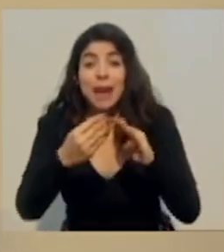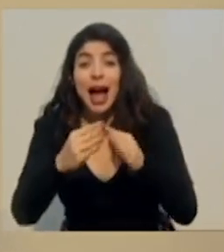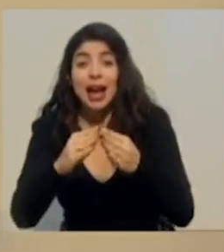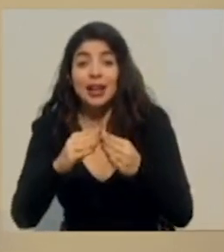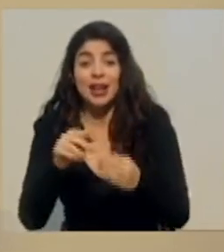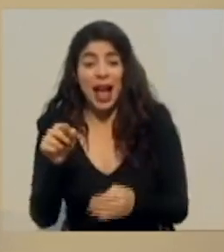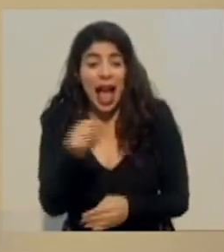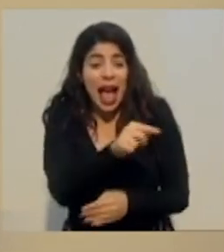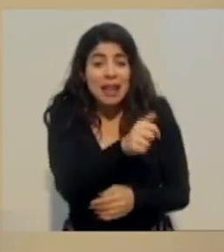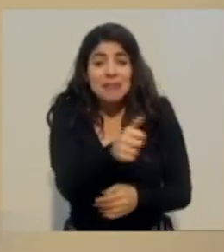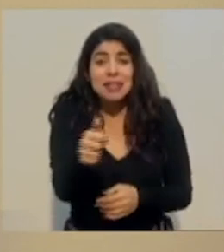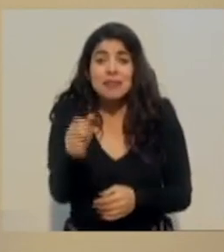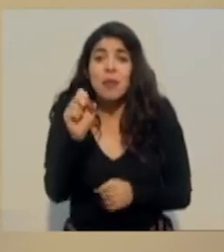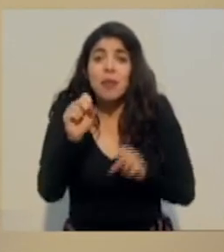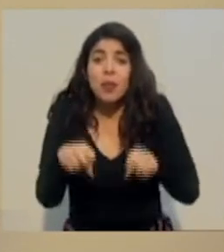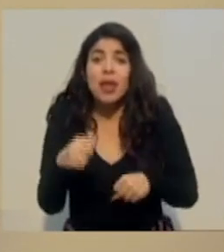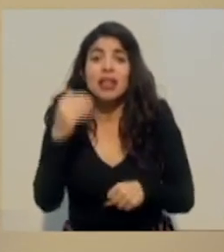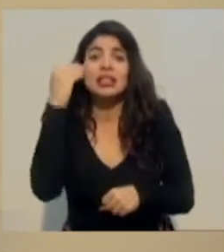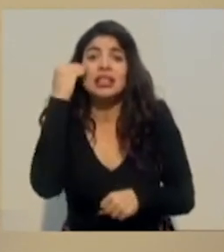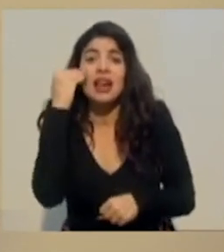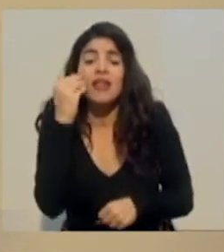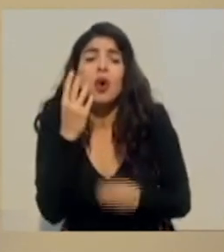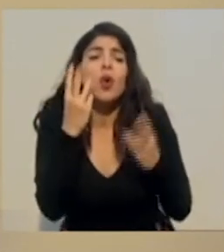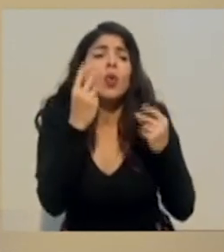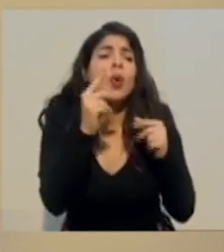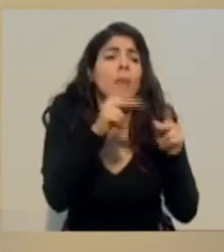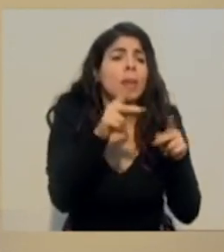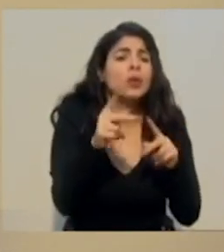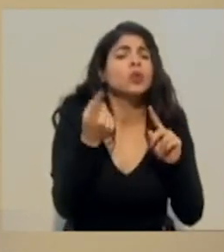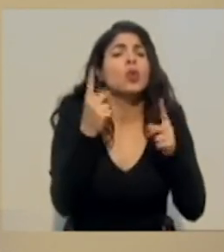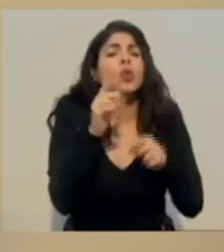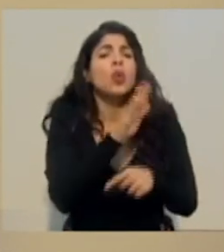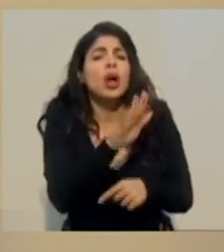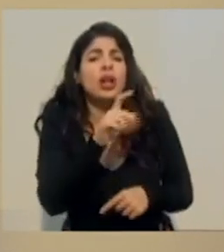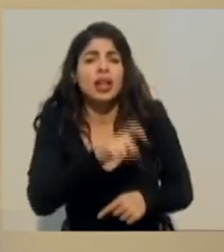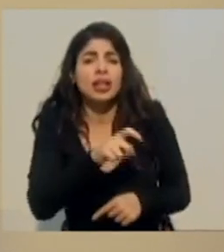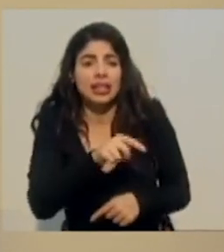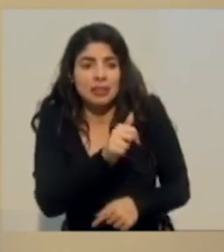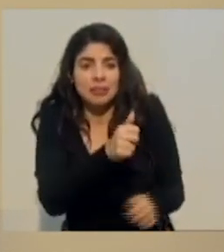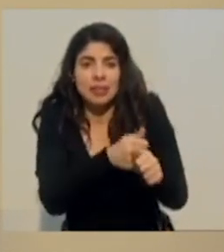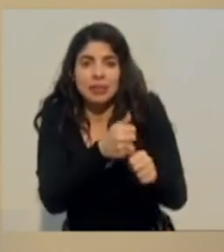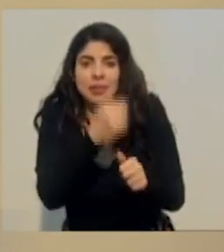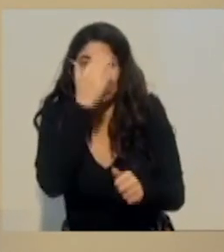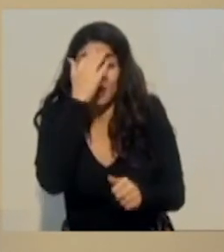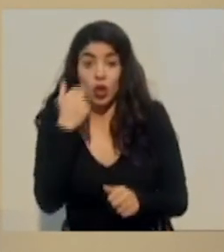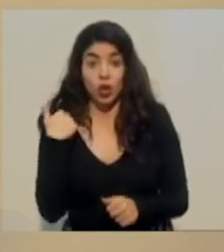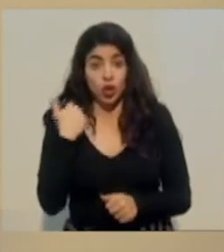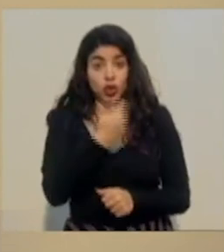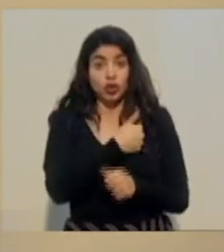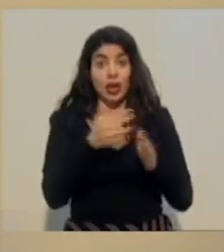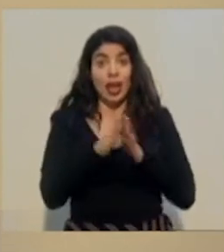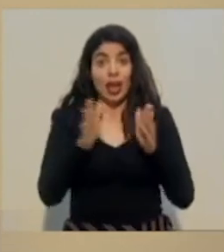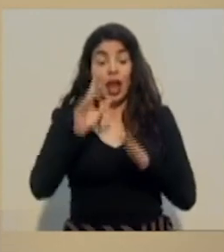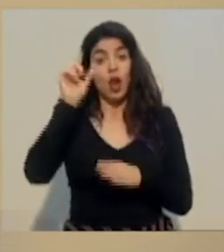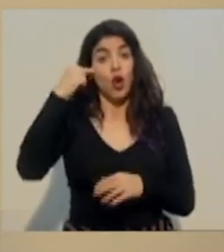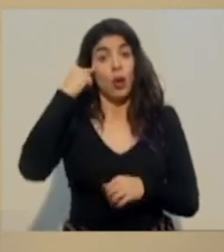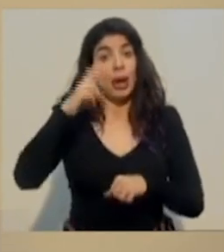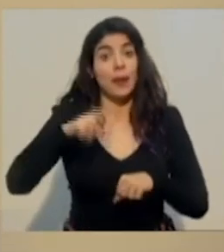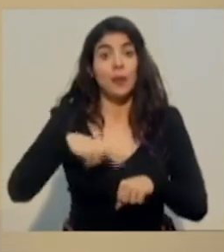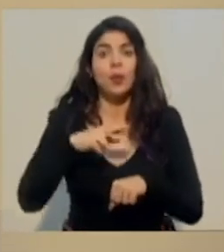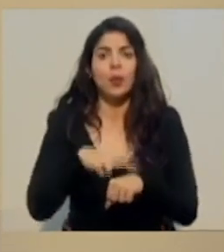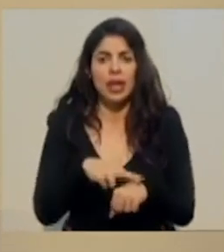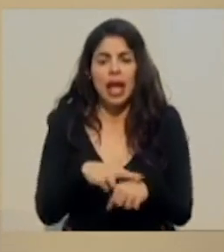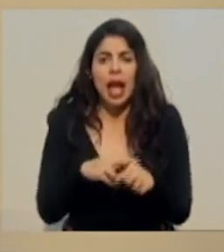en donde se sabe cuál es la población y cuáles son las necesidades. Nosotras y nosotros en general, como gobierno de la República,